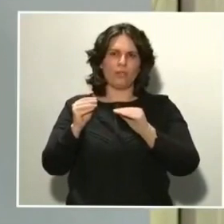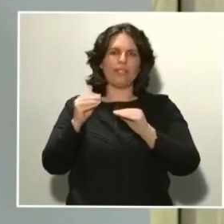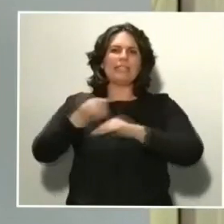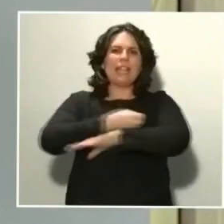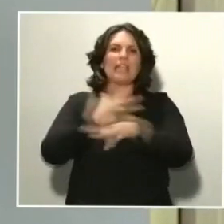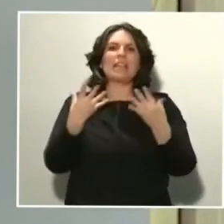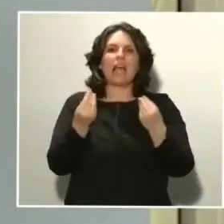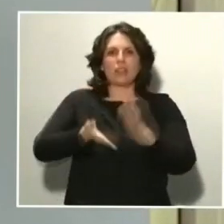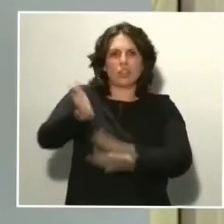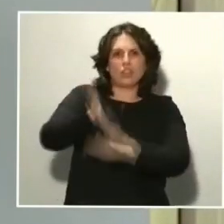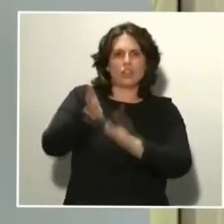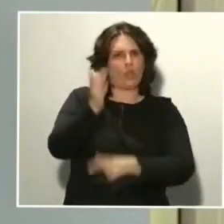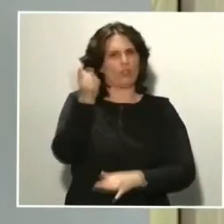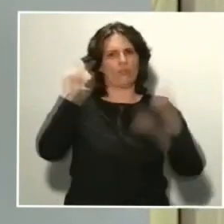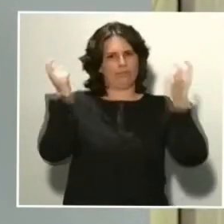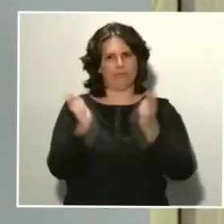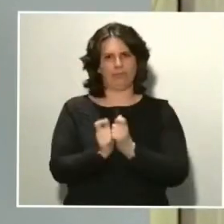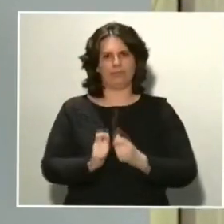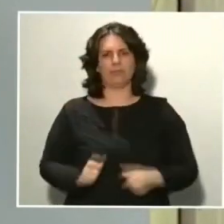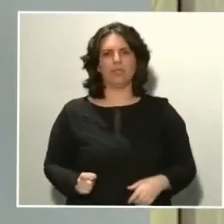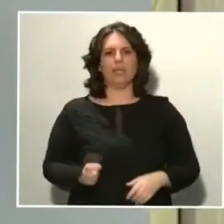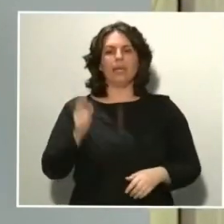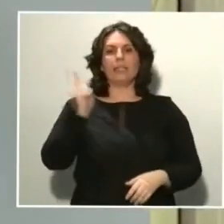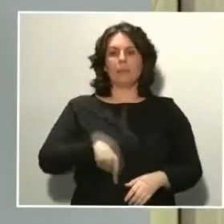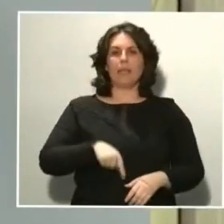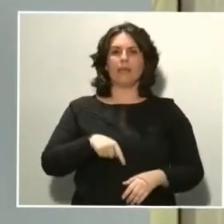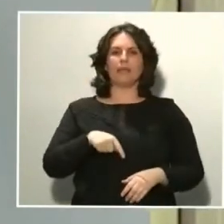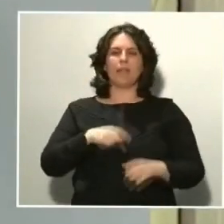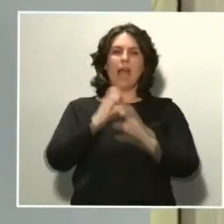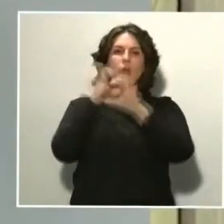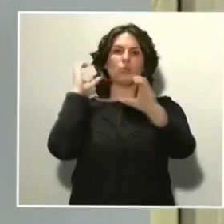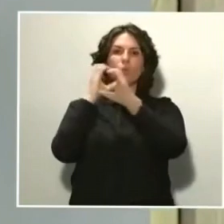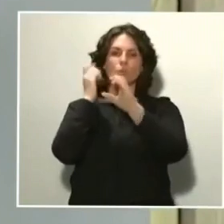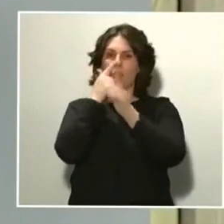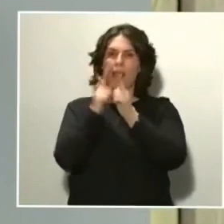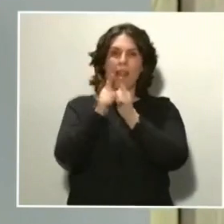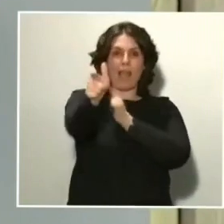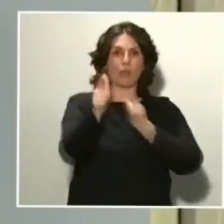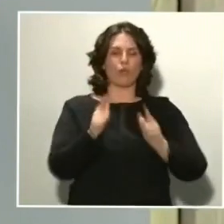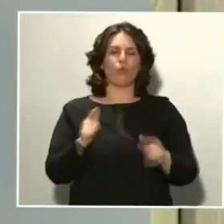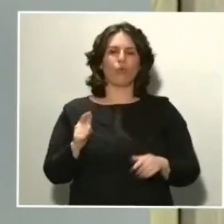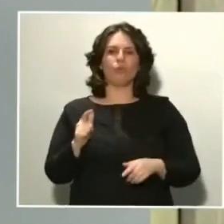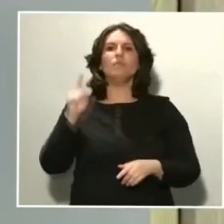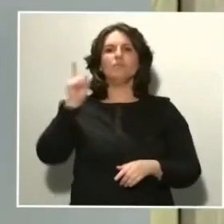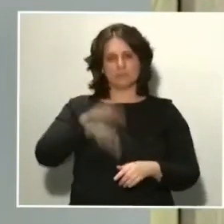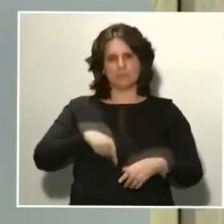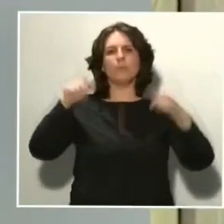En cuanto al transporte de viajeros por carretera en autobús de larga distancia, también continúa descendiendo.